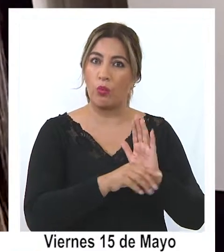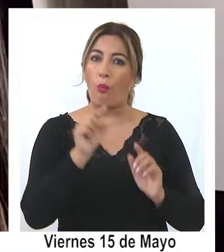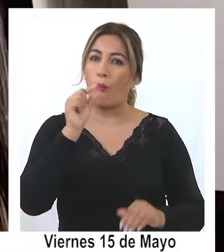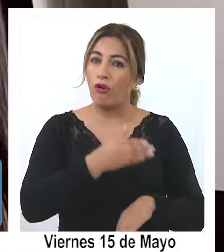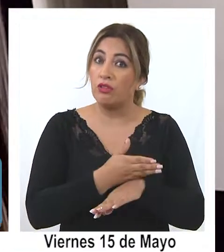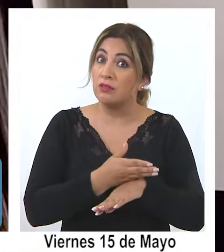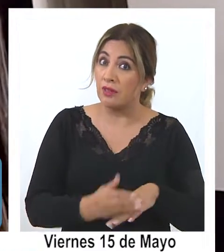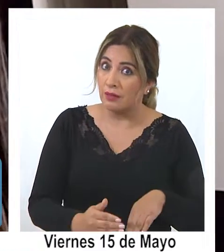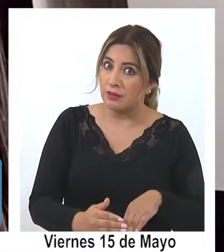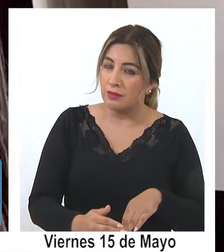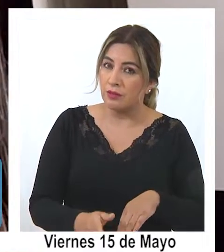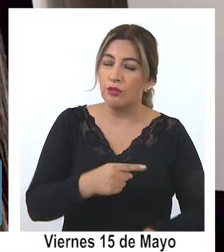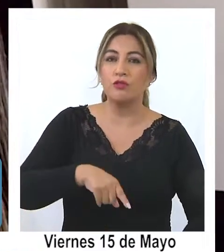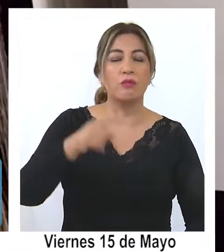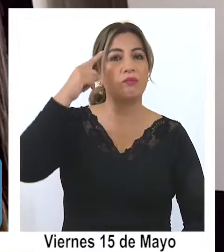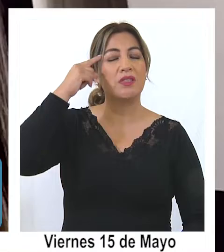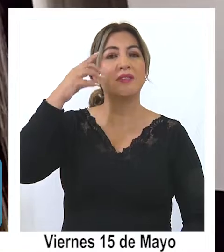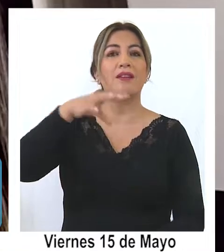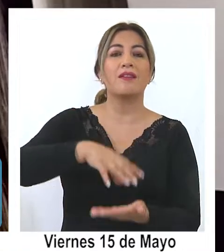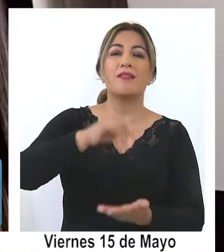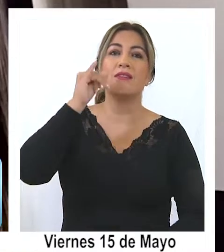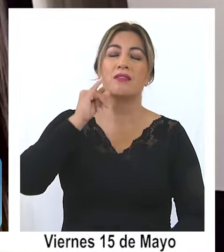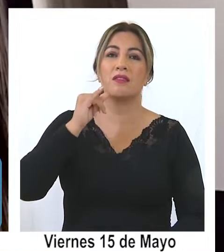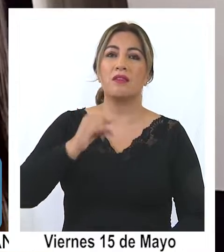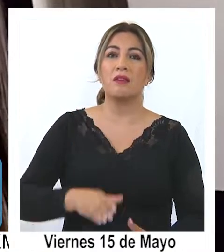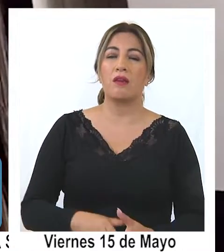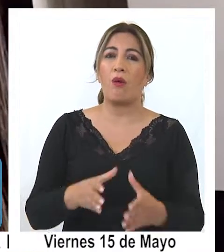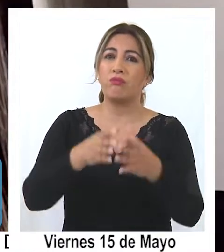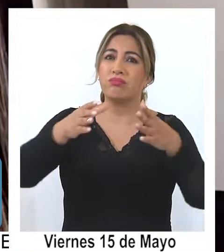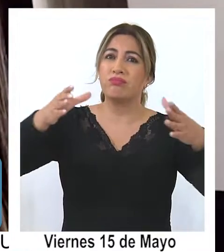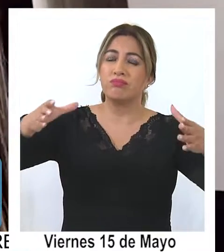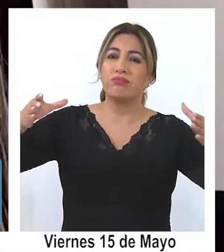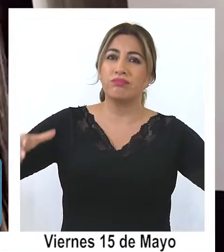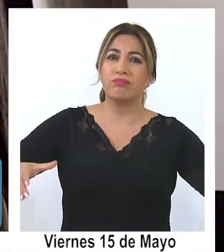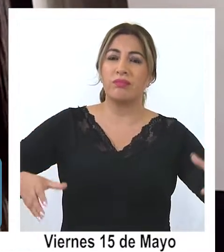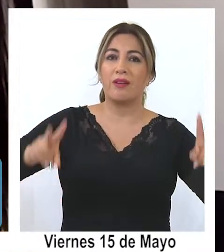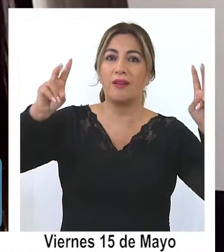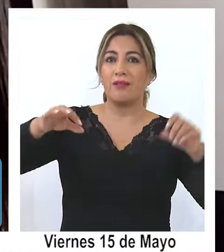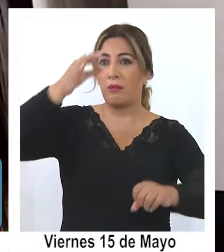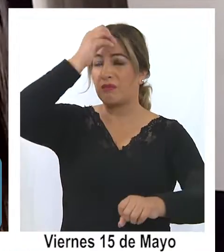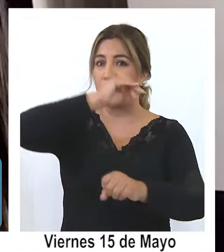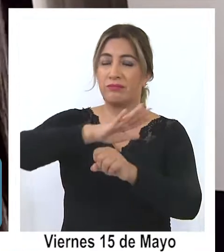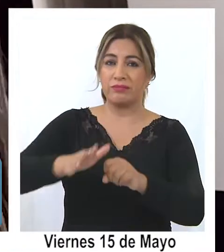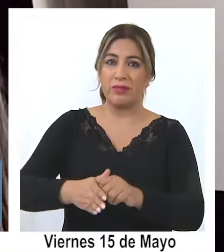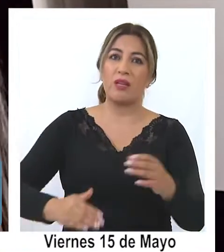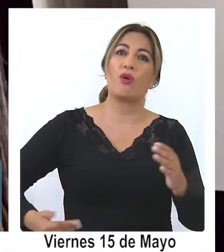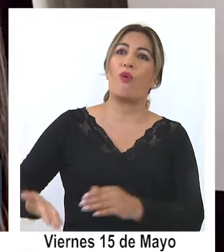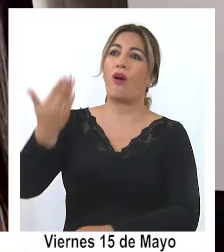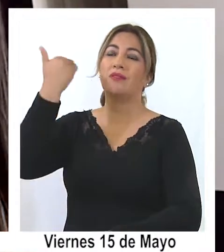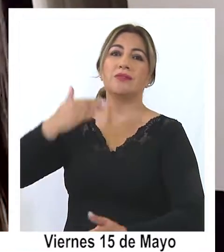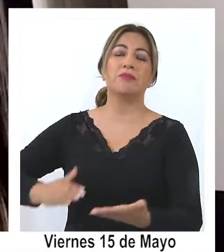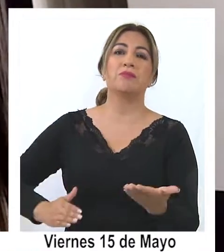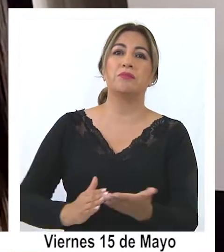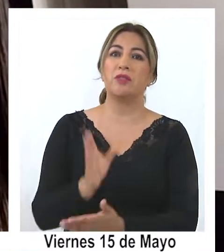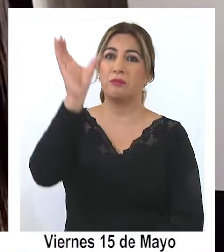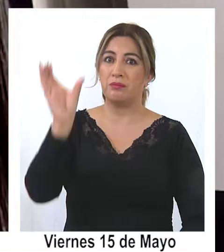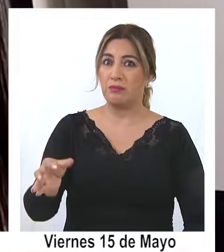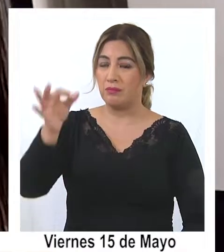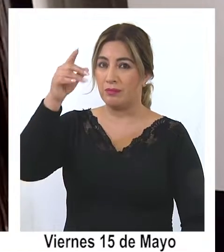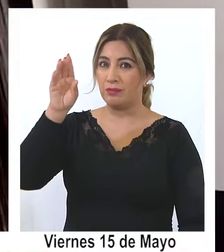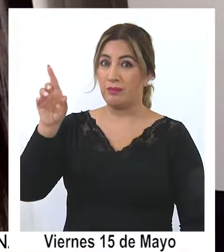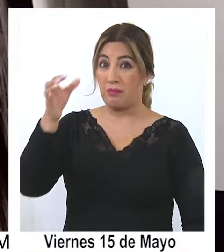tardías, considerando que como región hemos tenido una ventaja significativa en el tiempo de cuando se presentó el primer caso